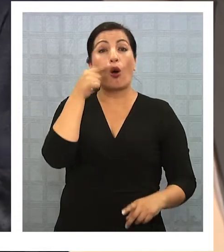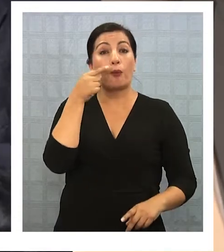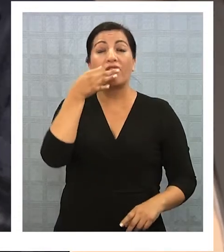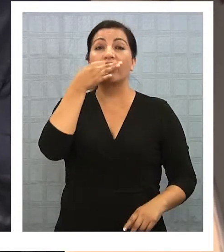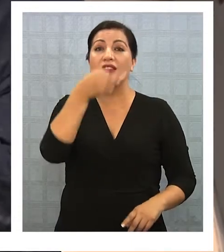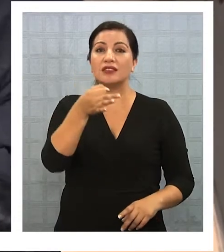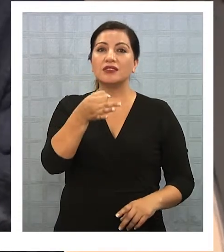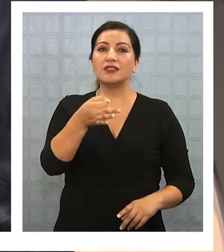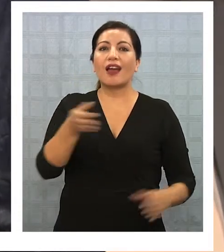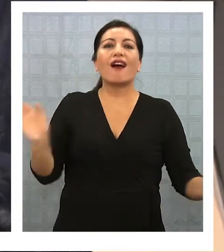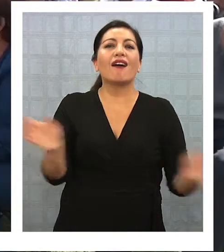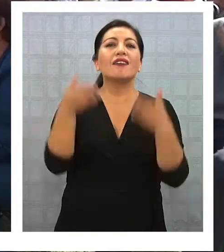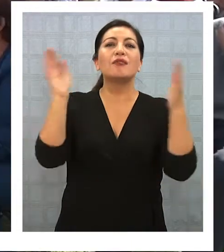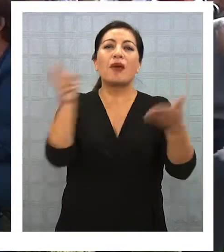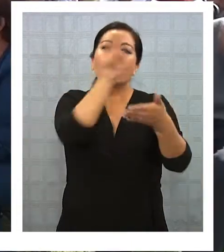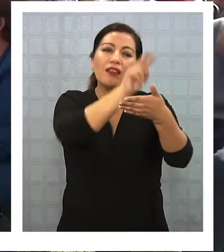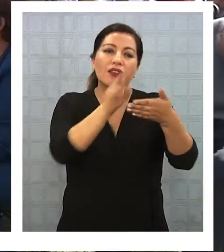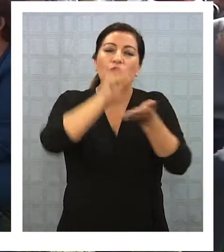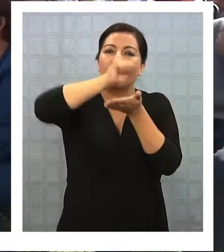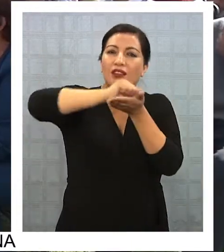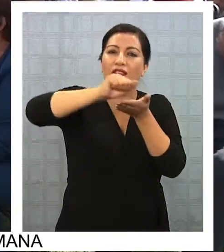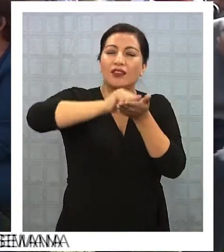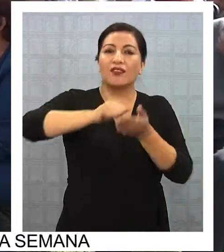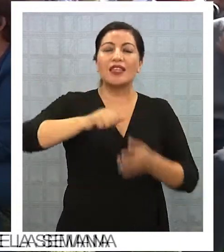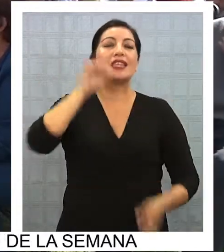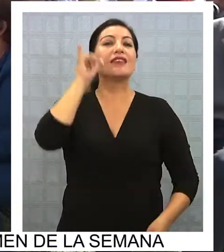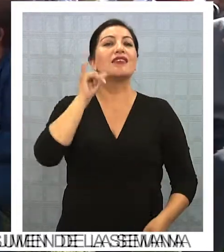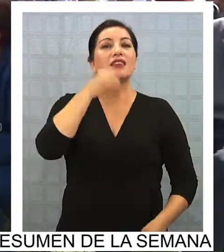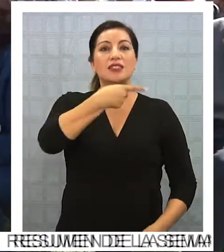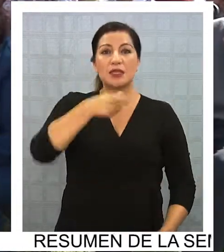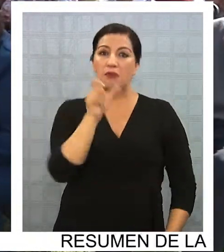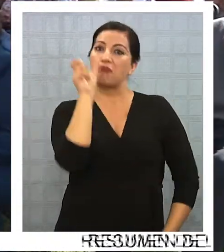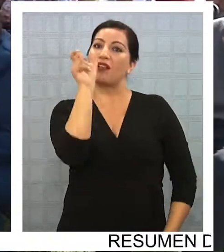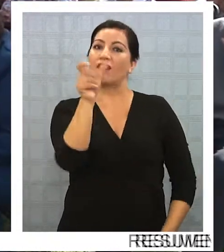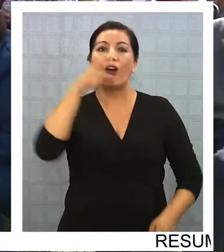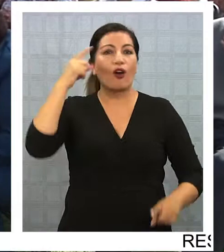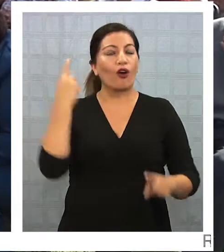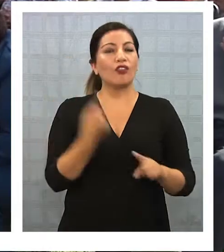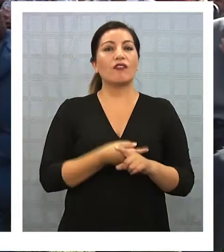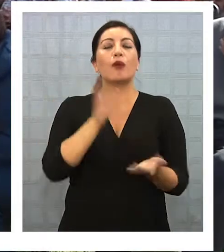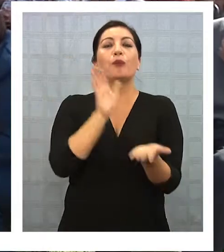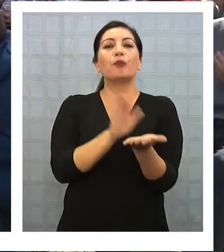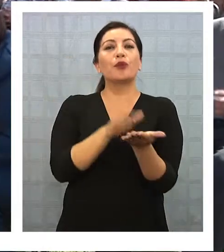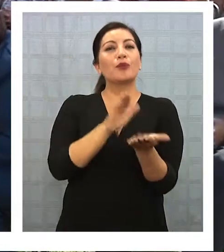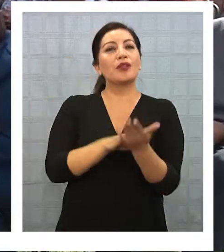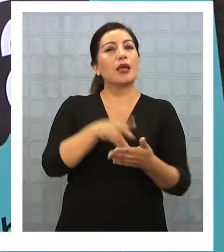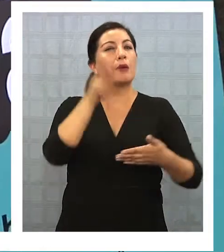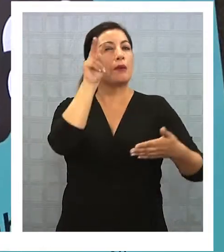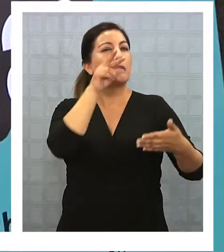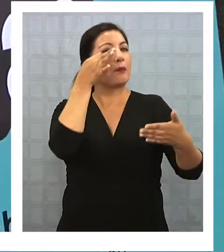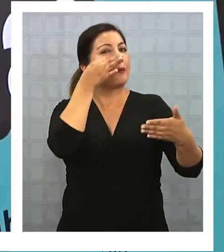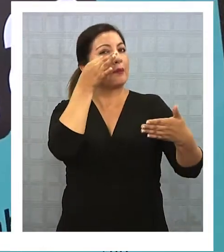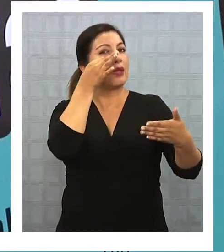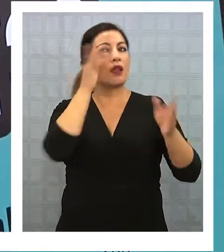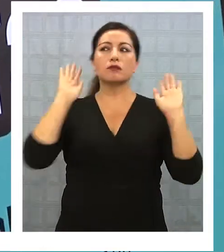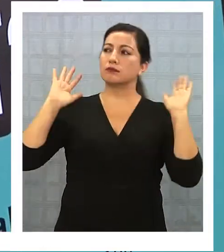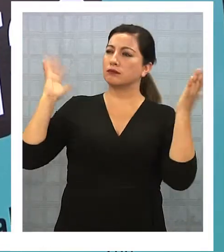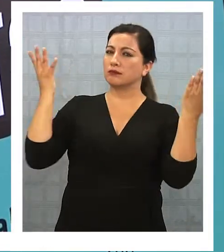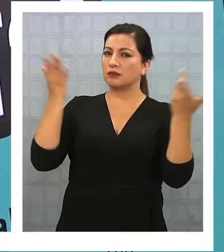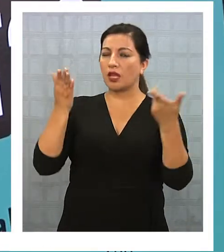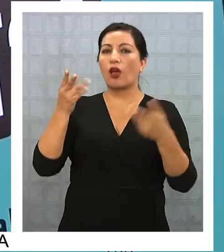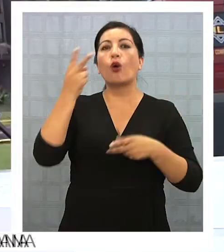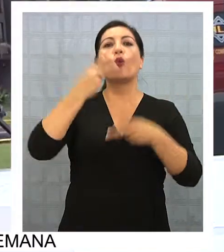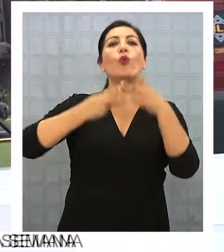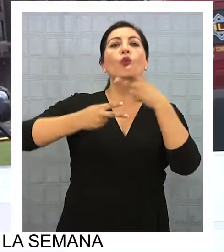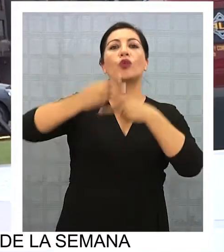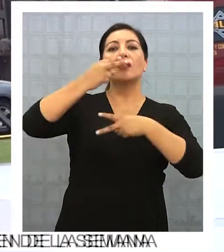interés en la escritura y la lectura, Iquique en Cien Palabras nuevamente nos propone echar una mirada a nuestro alrededor y buscar